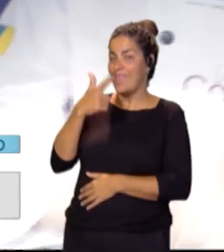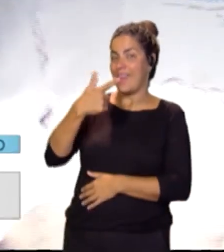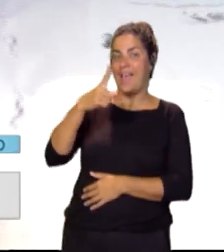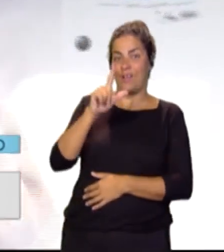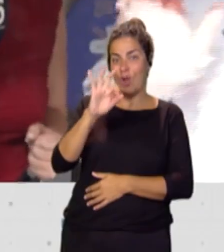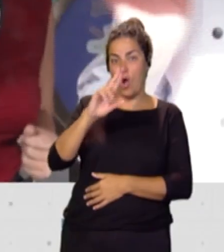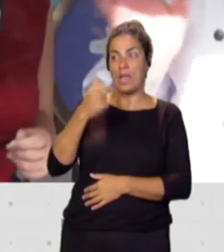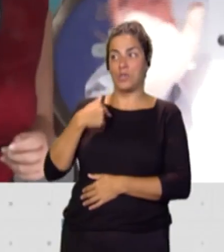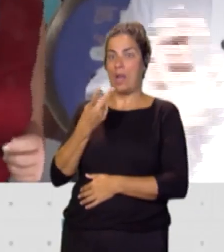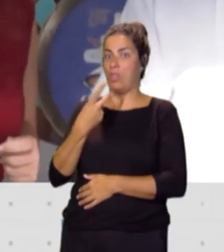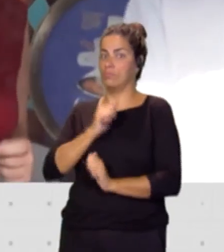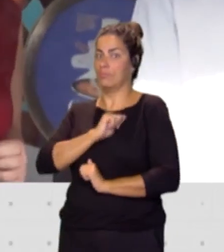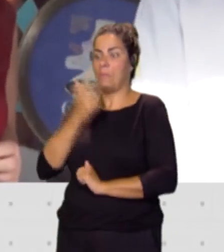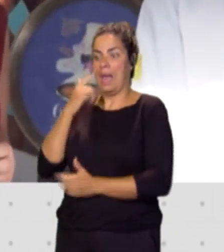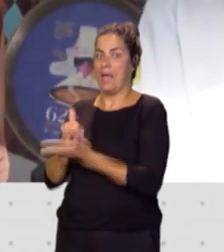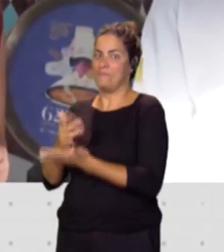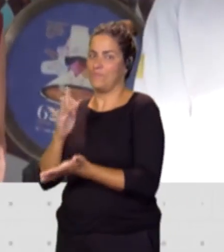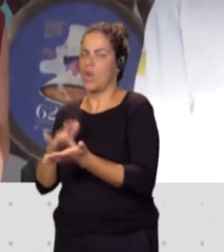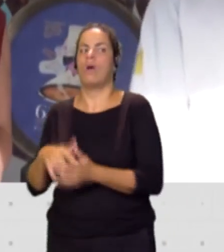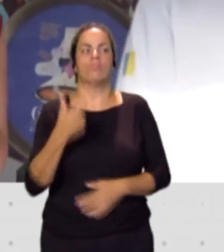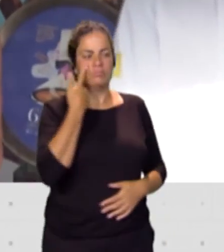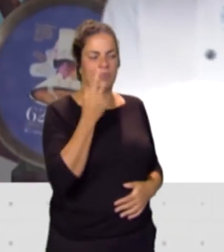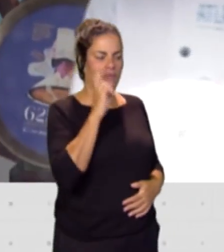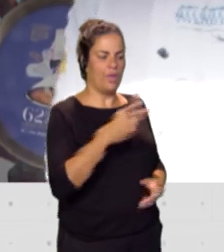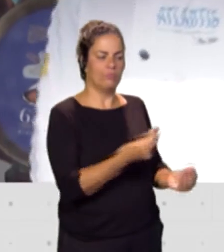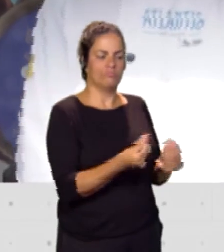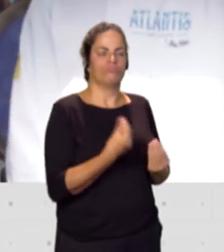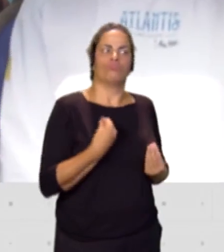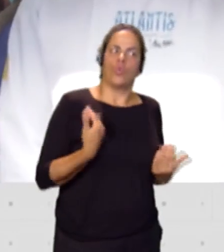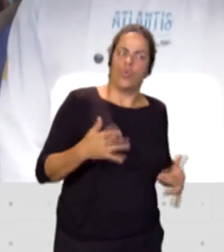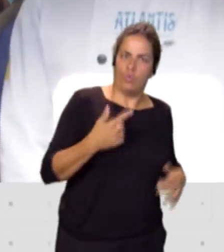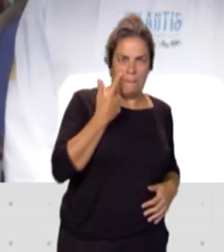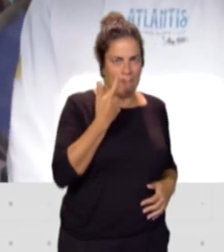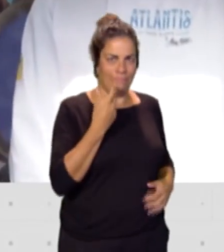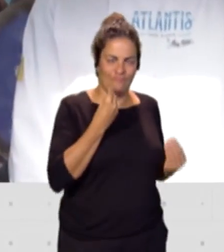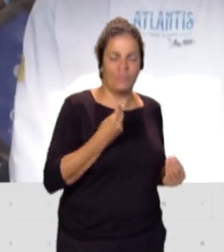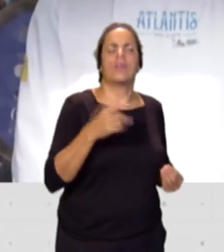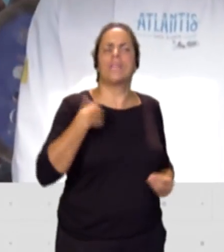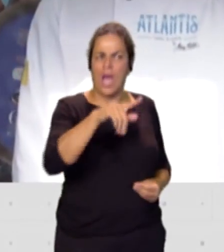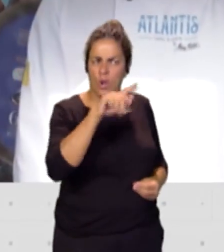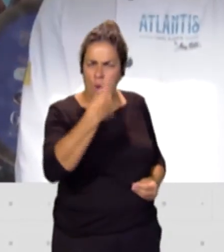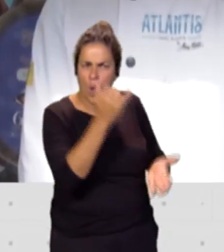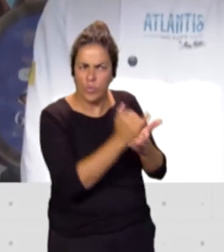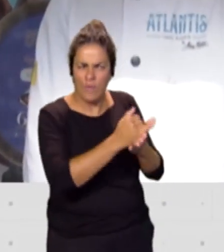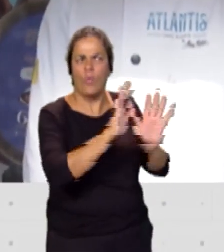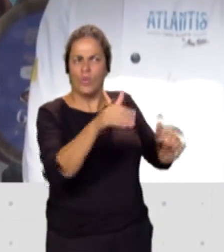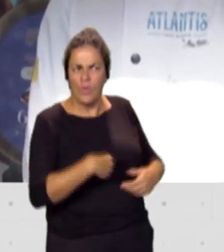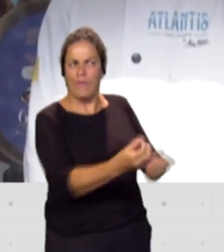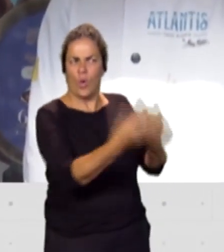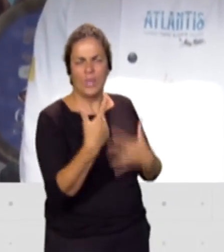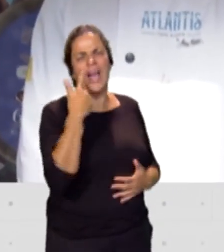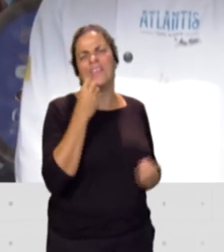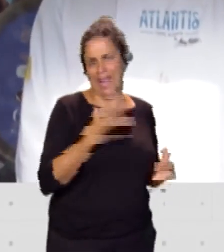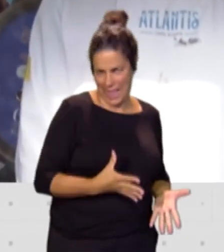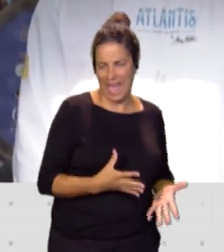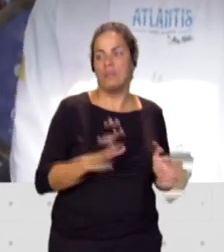esta paella. Hombre, de momento la pinta promete, ya nos dirás cuando, con la prueba en tú y Gloria, ya nos cuentan cuando vuelvan, a ver qué tal está, pero